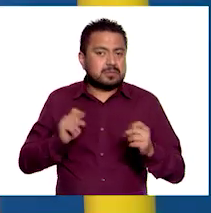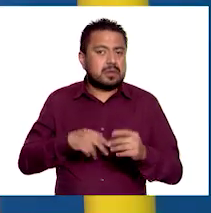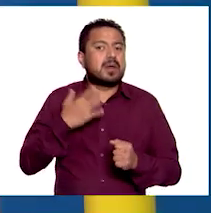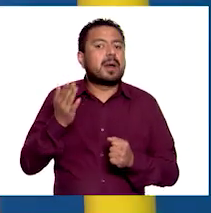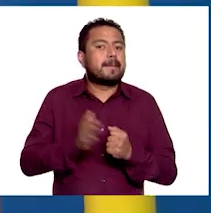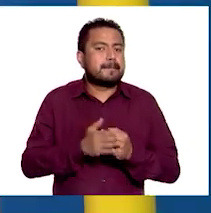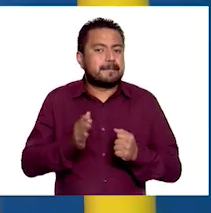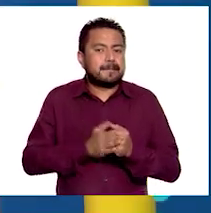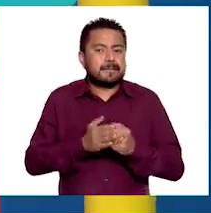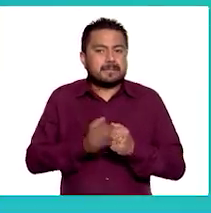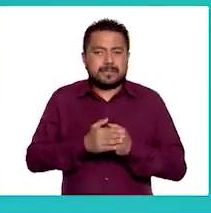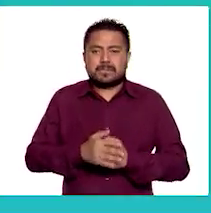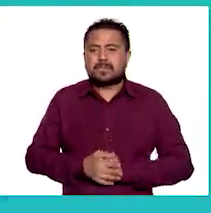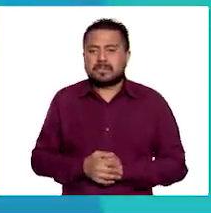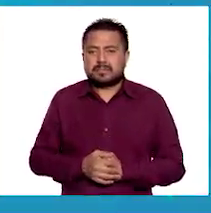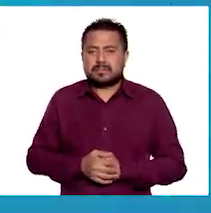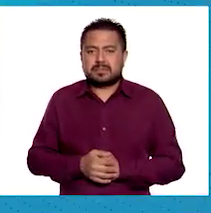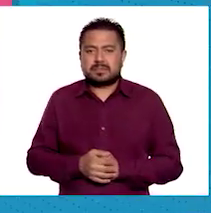vemos hasta la próxima.